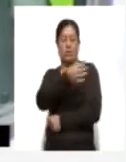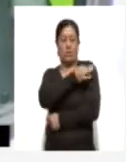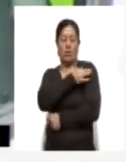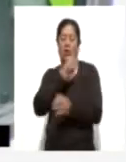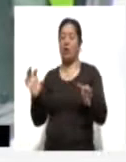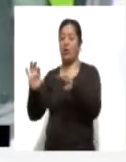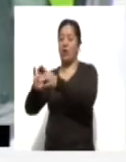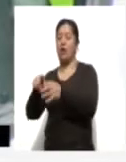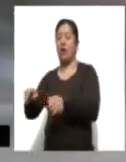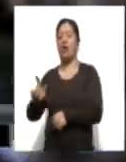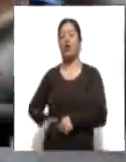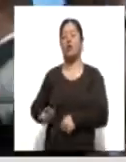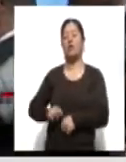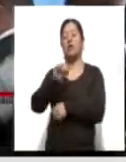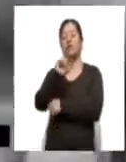gobierno de Sao Paulo.